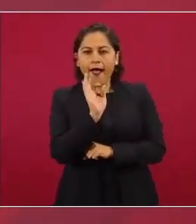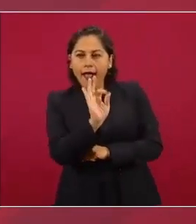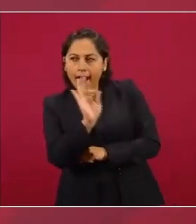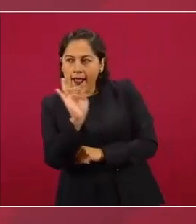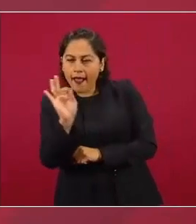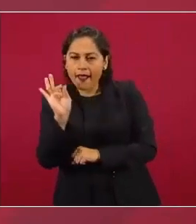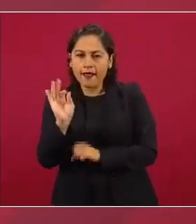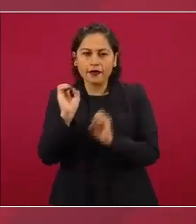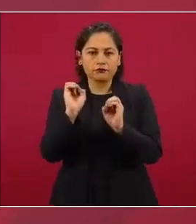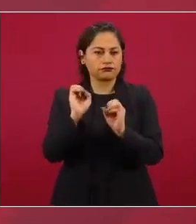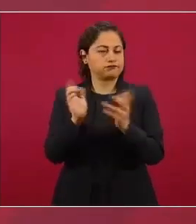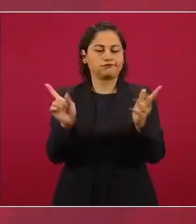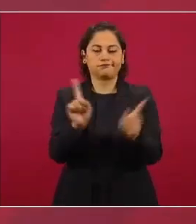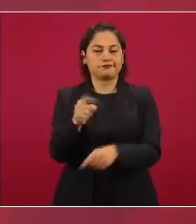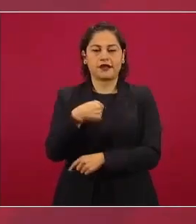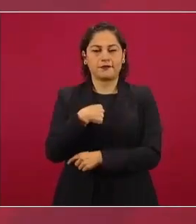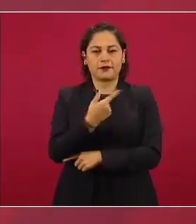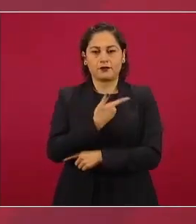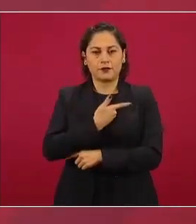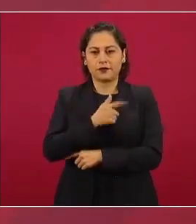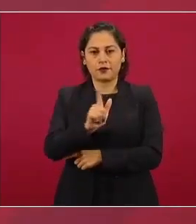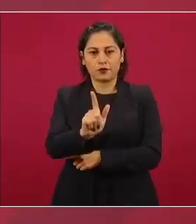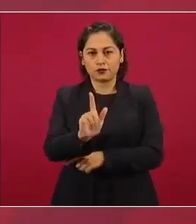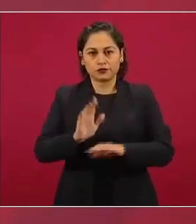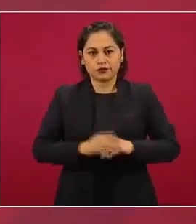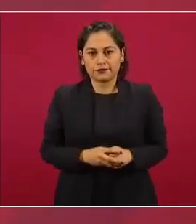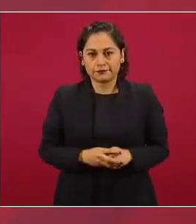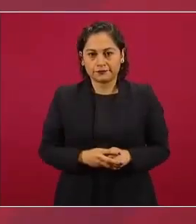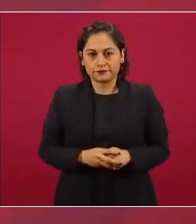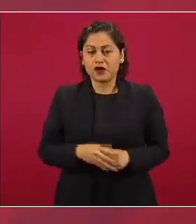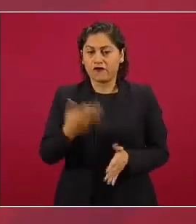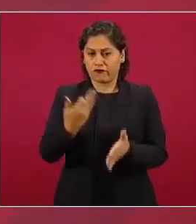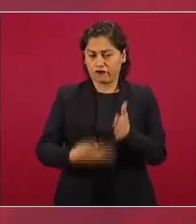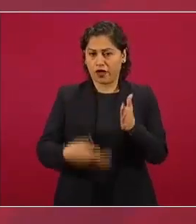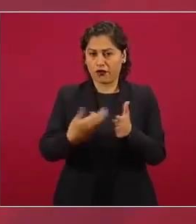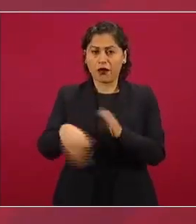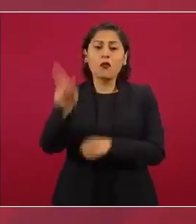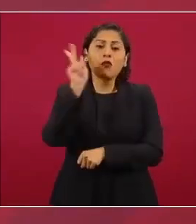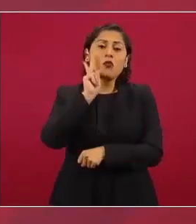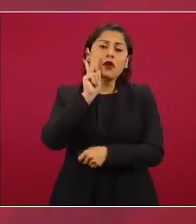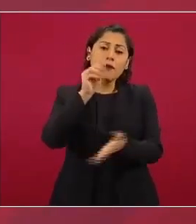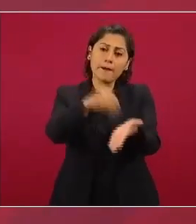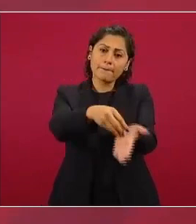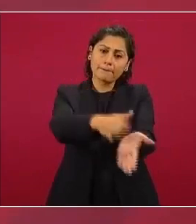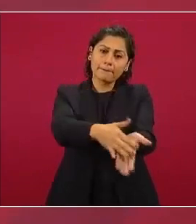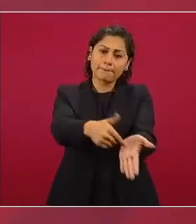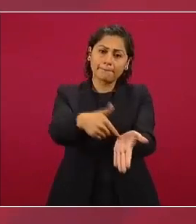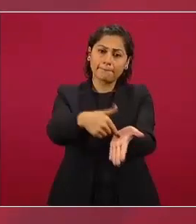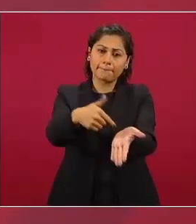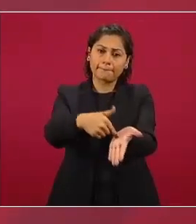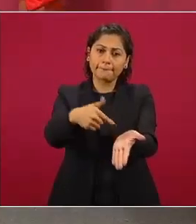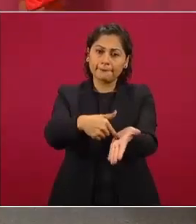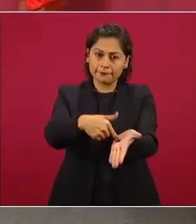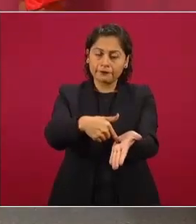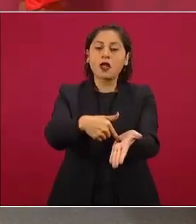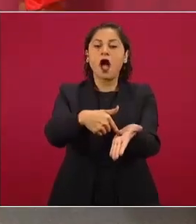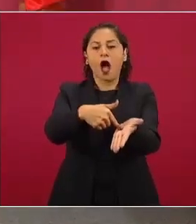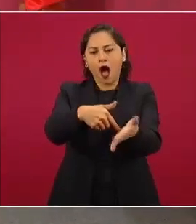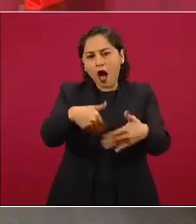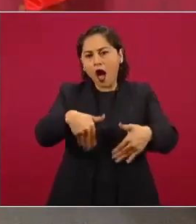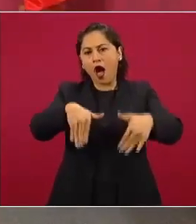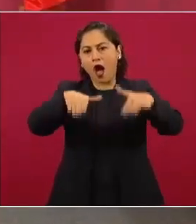no se tengan elementos y se cometa una injusticia